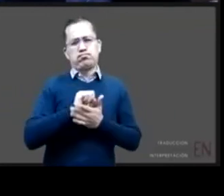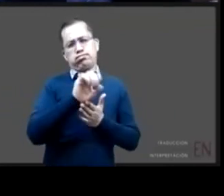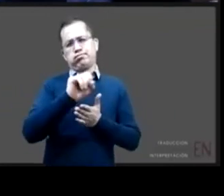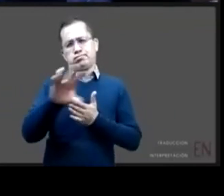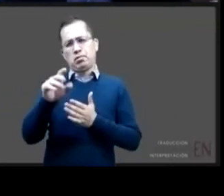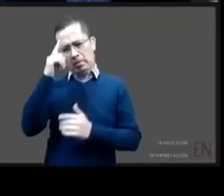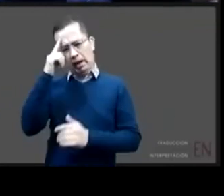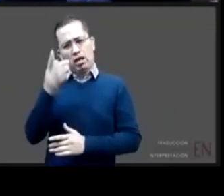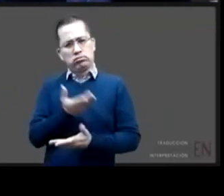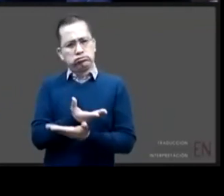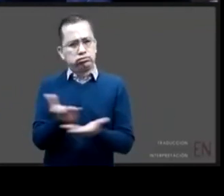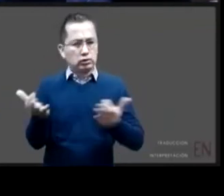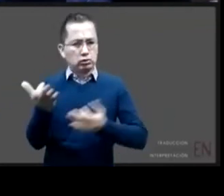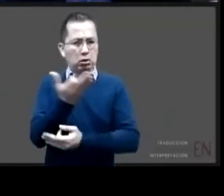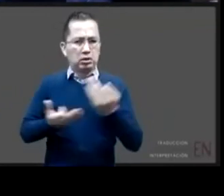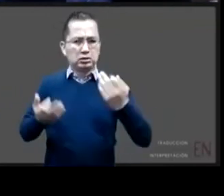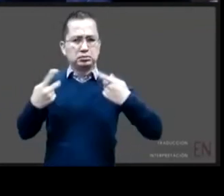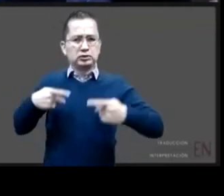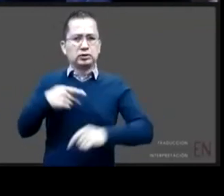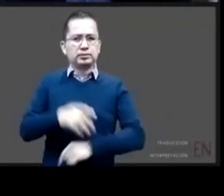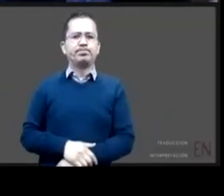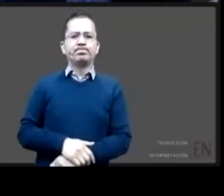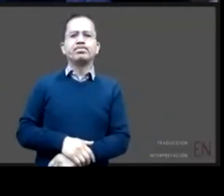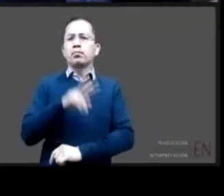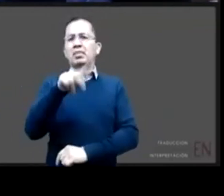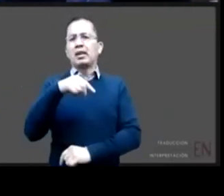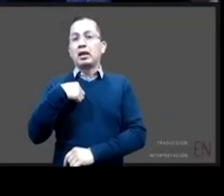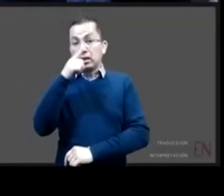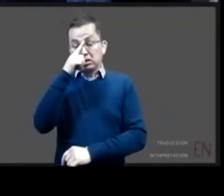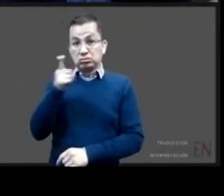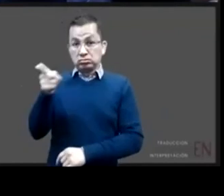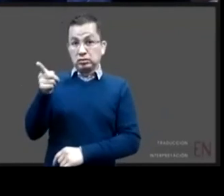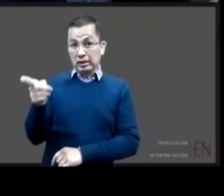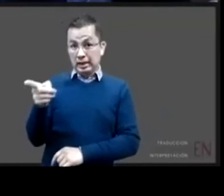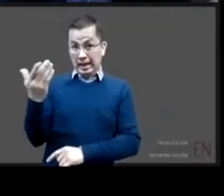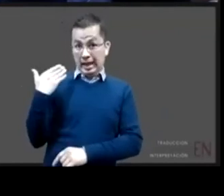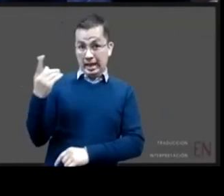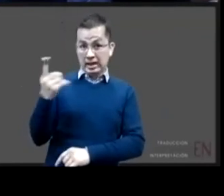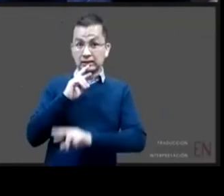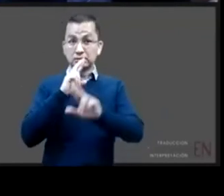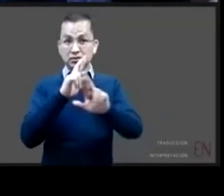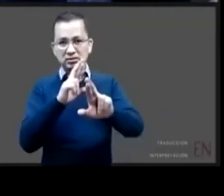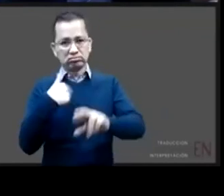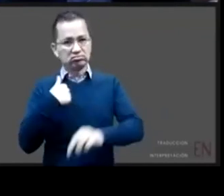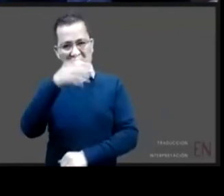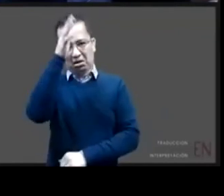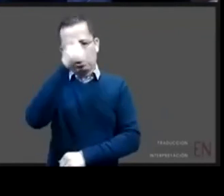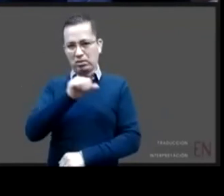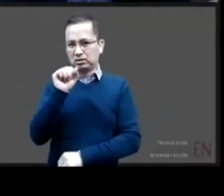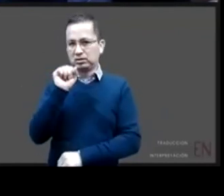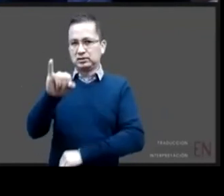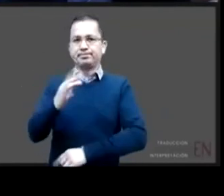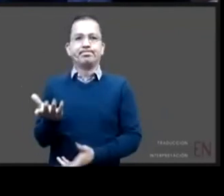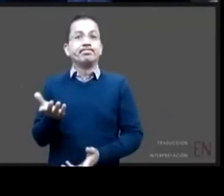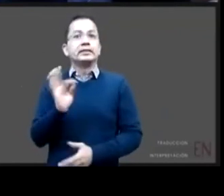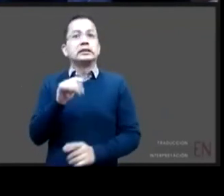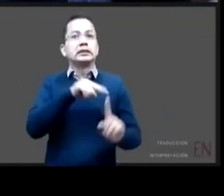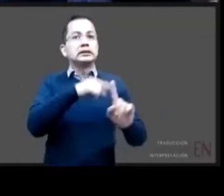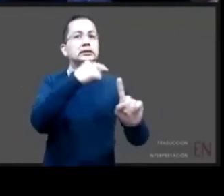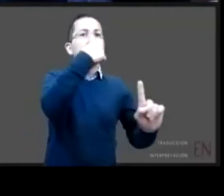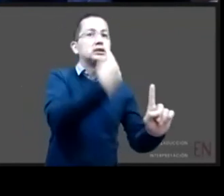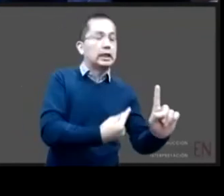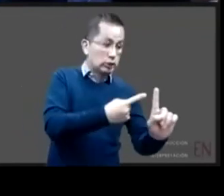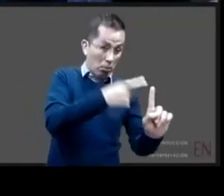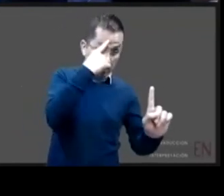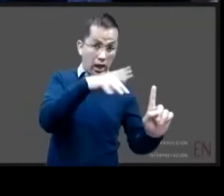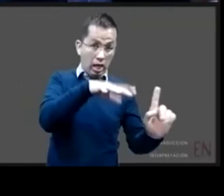plenamente contigo si vemos el enfoque del niño pues vamos a estar haciendo dando nuestro mejor esfuerzo para que sea el menor tiempo